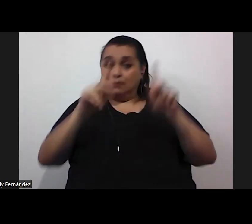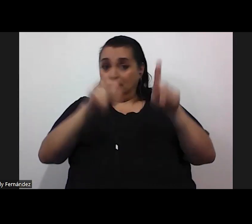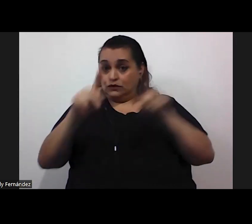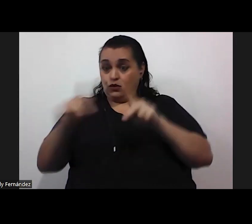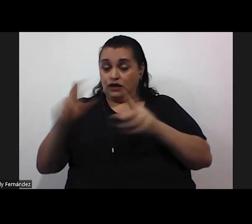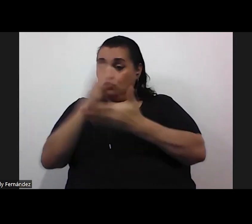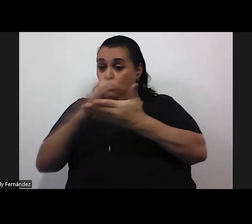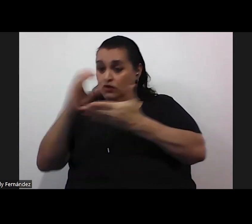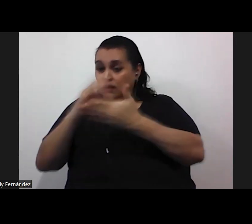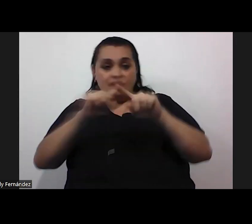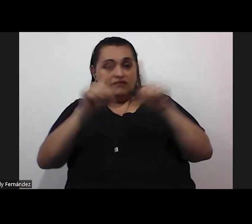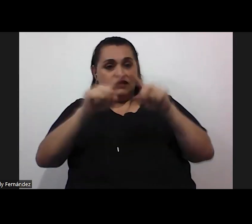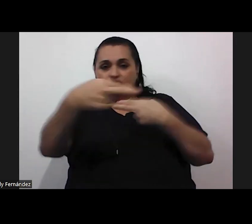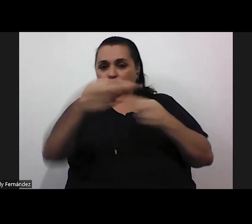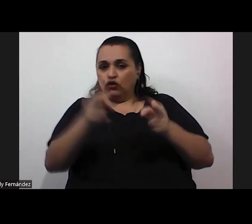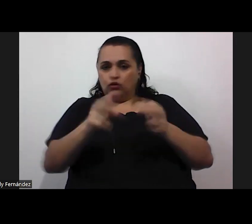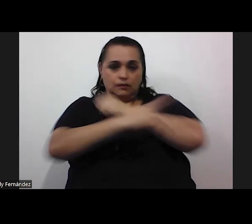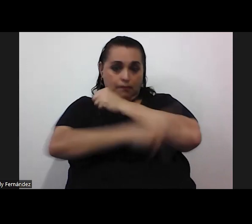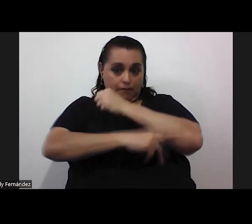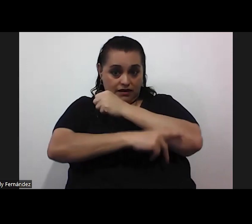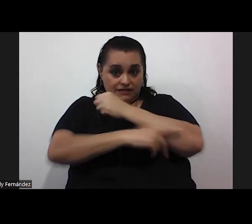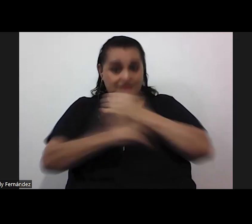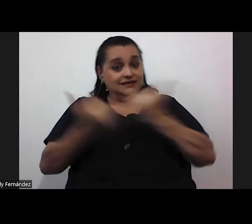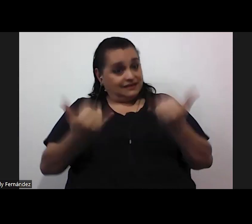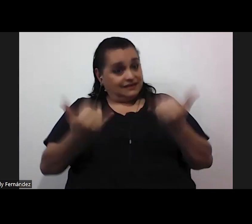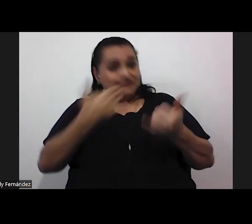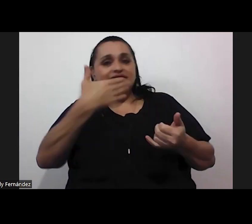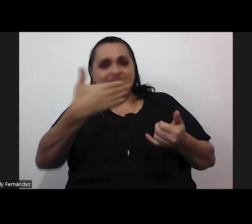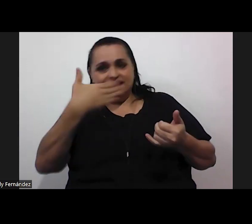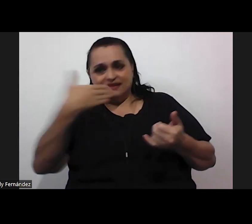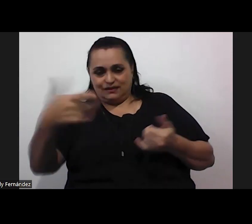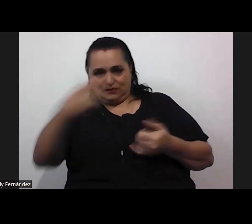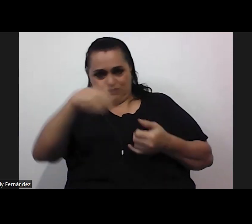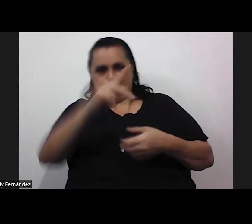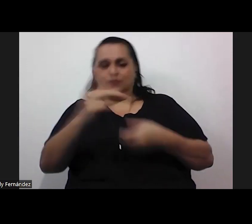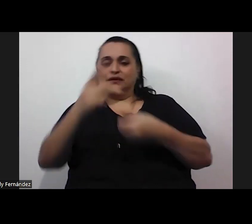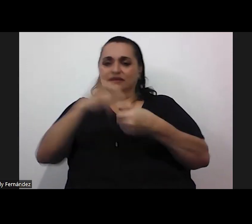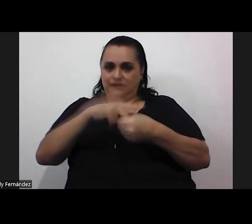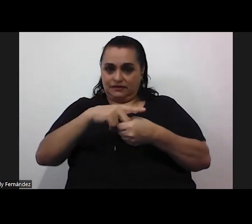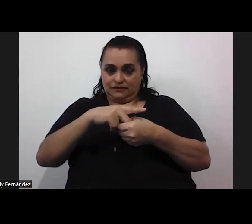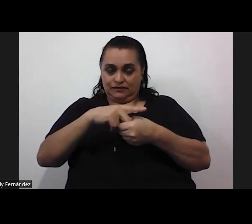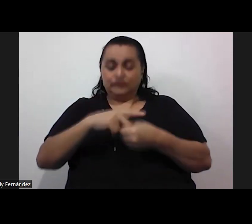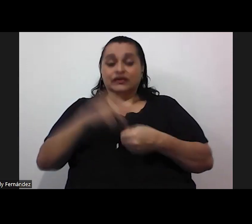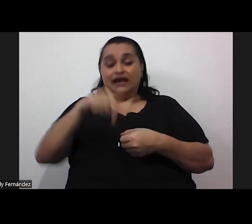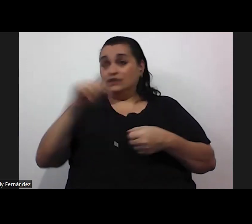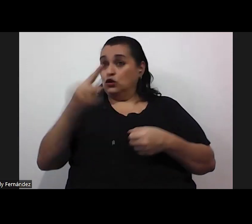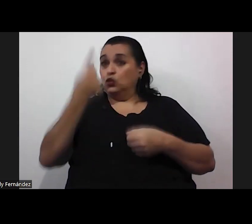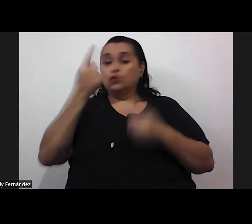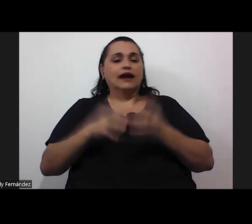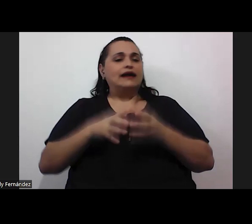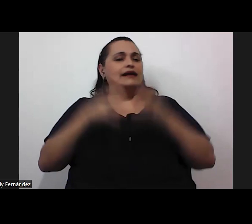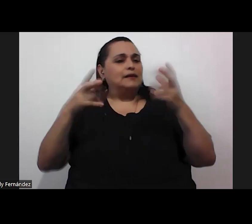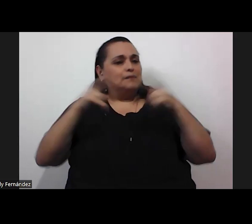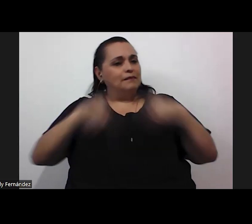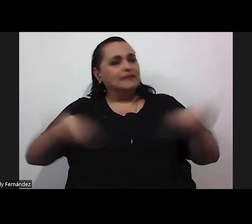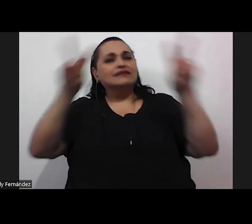diferentes regiones del país, a quienes desde ya agradecemos su participación. Precisamente esta es una de las grandes ventajas de